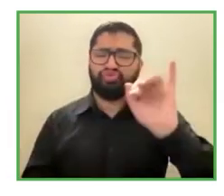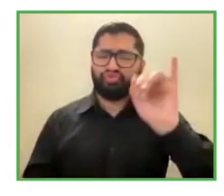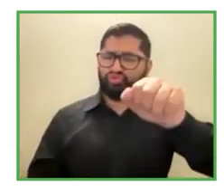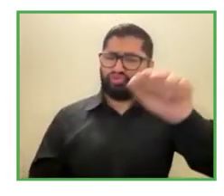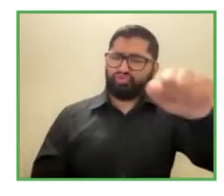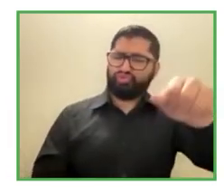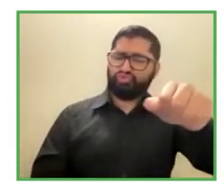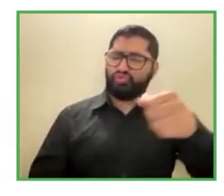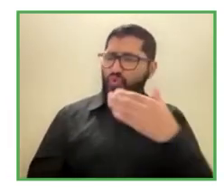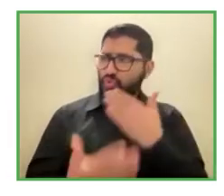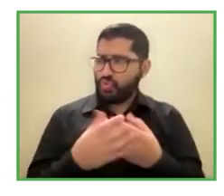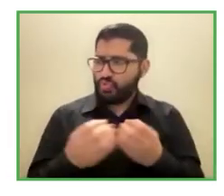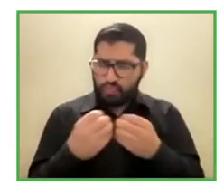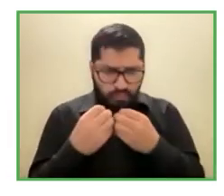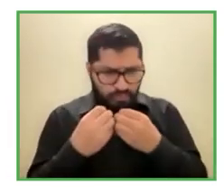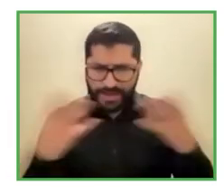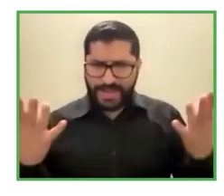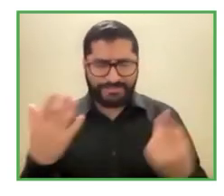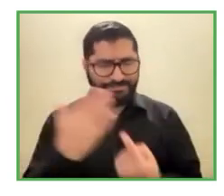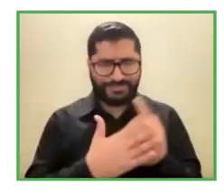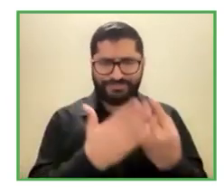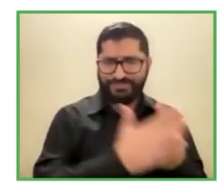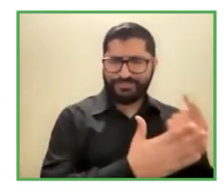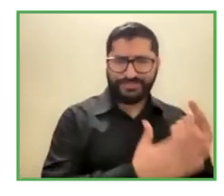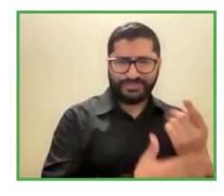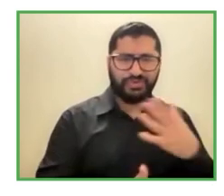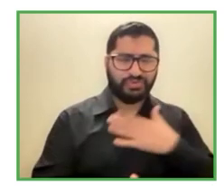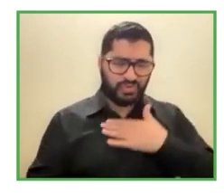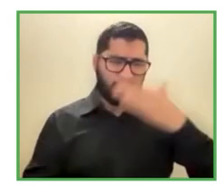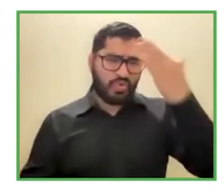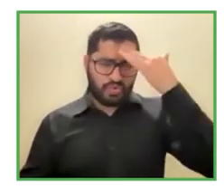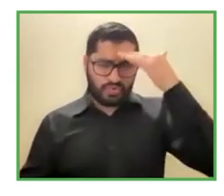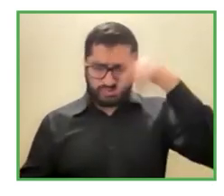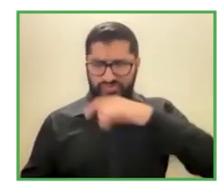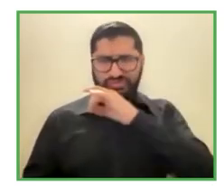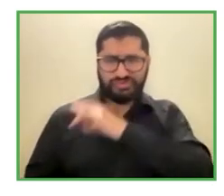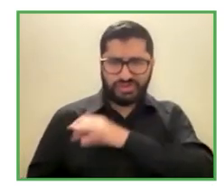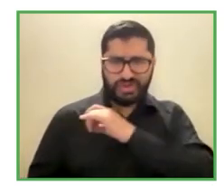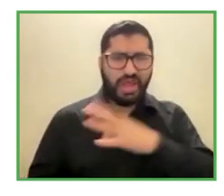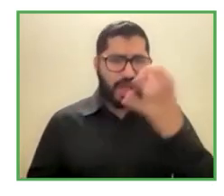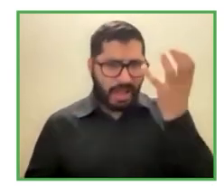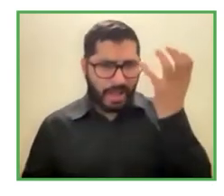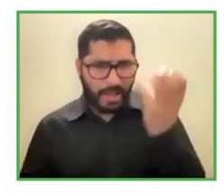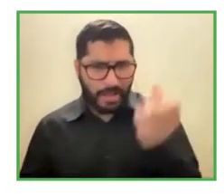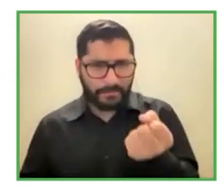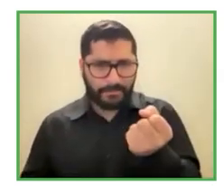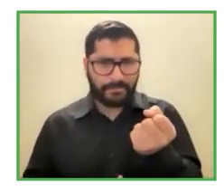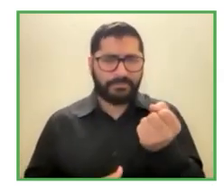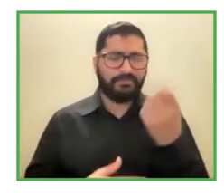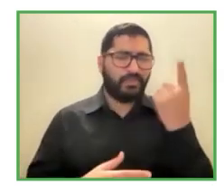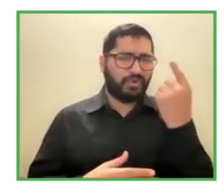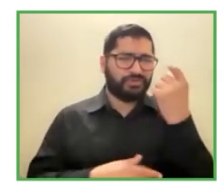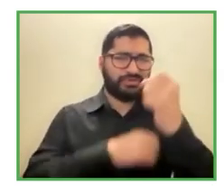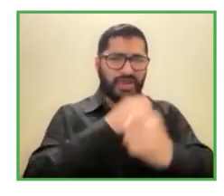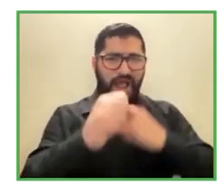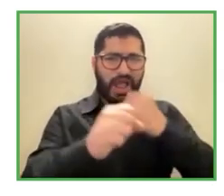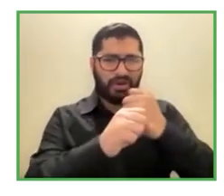Cengo Chile viene 11 años en el día o sea estamos hablando del 2010